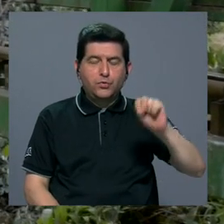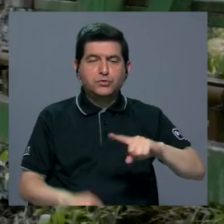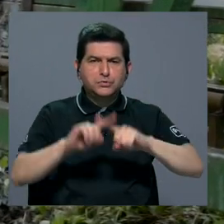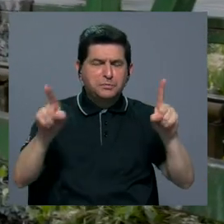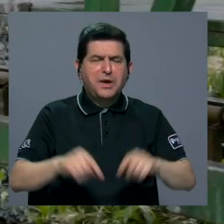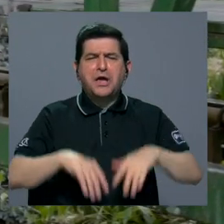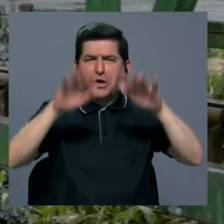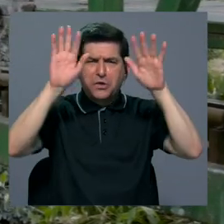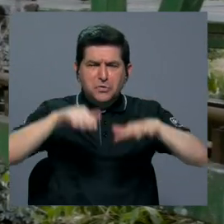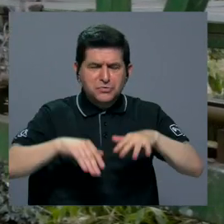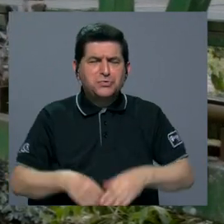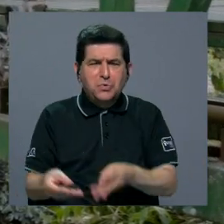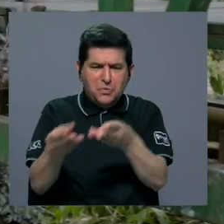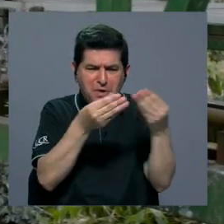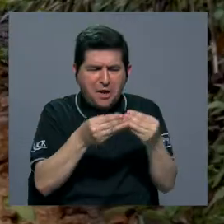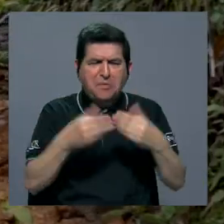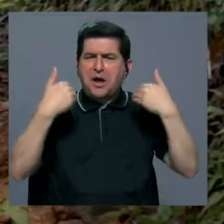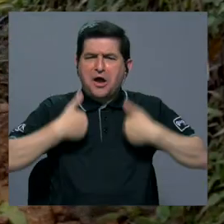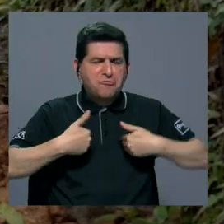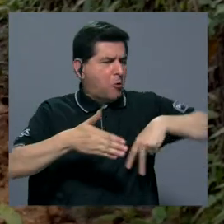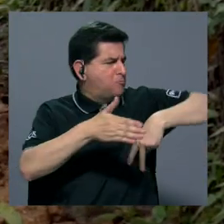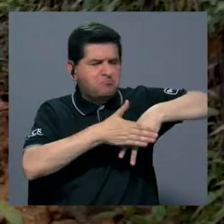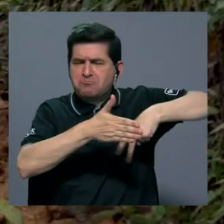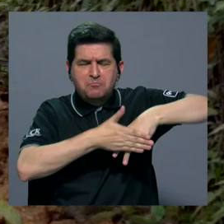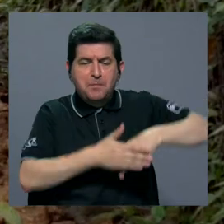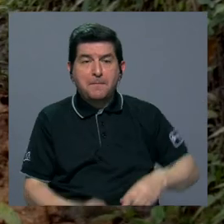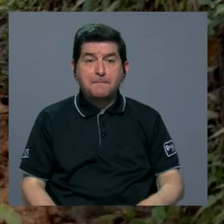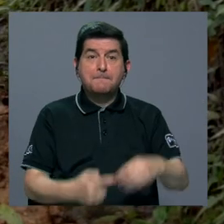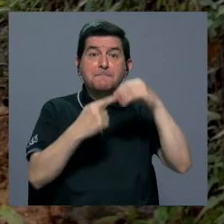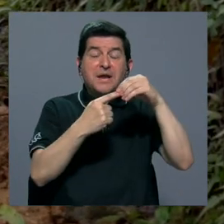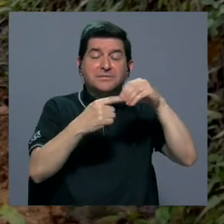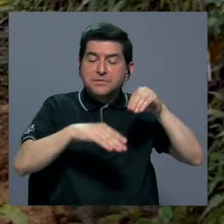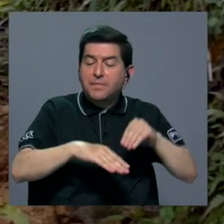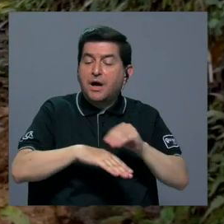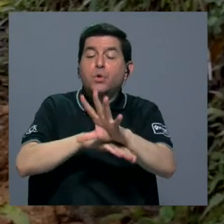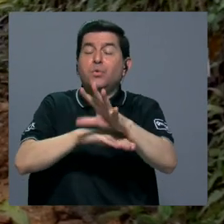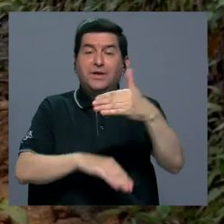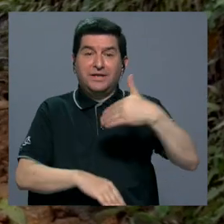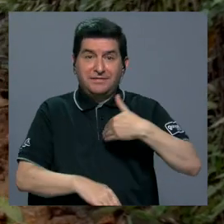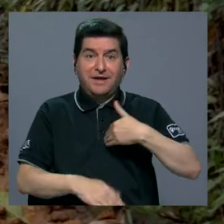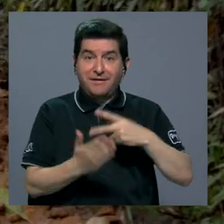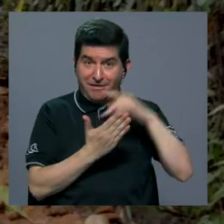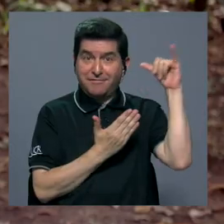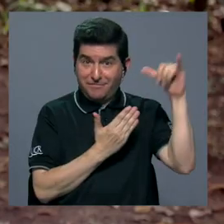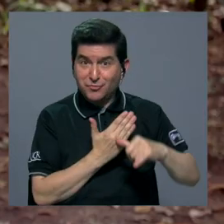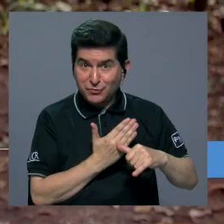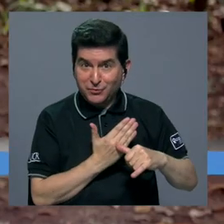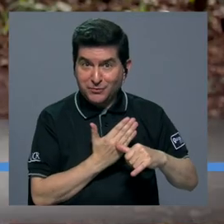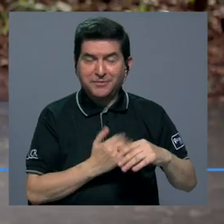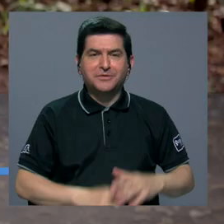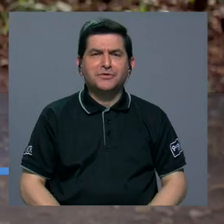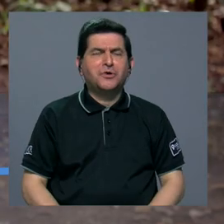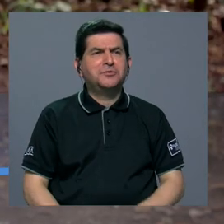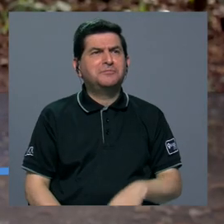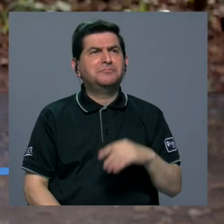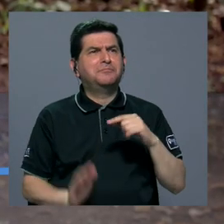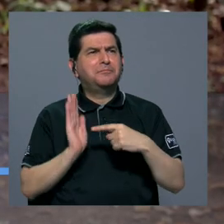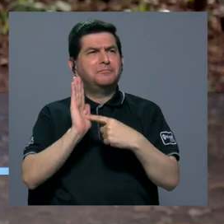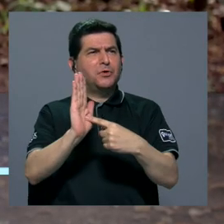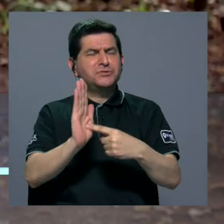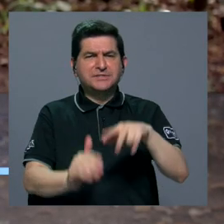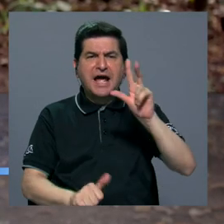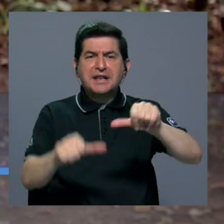el barro y el cansancio no fueron impedimento. Los principales alcances que hemos tenido en este proyecto podemos